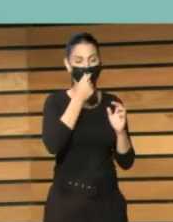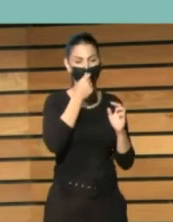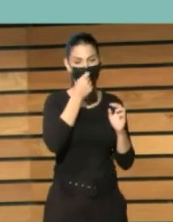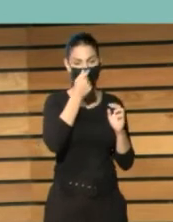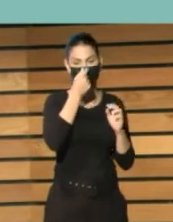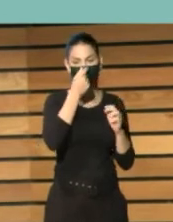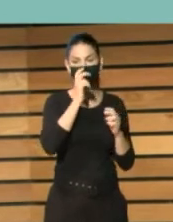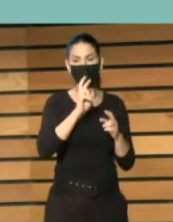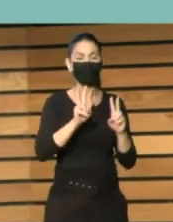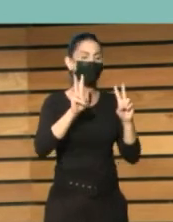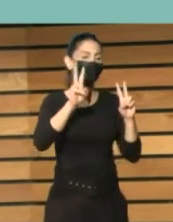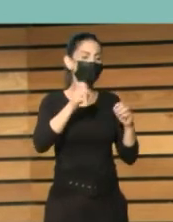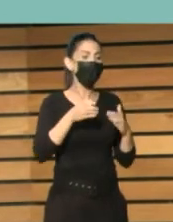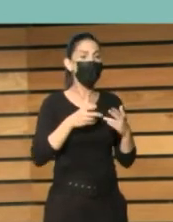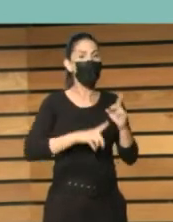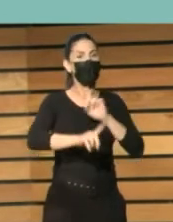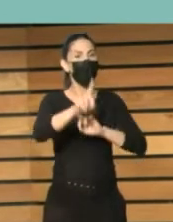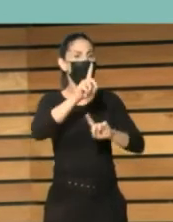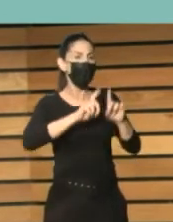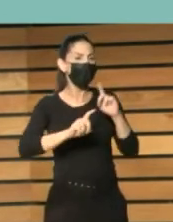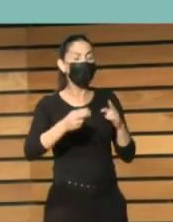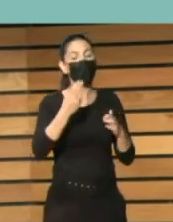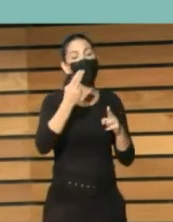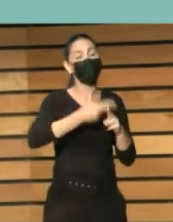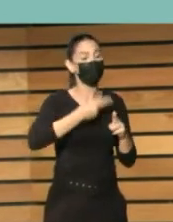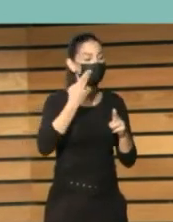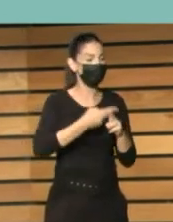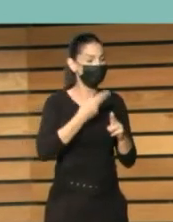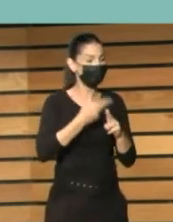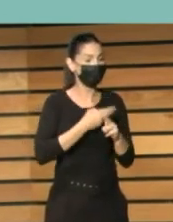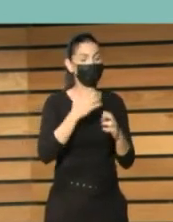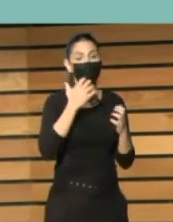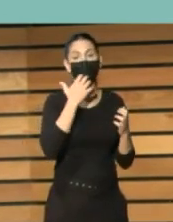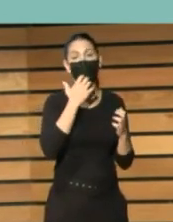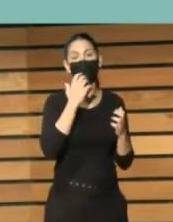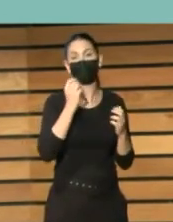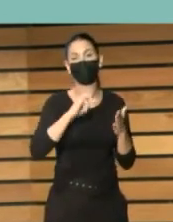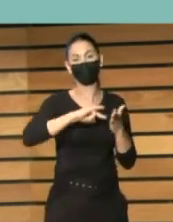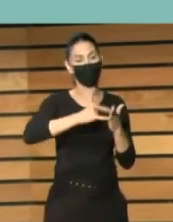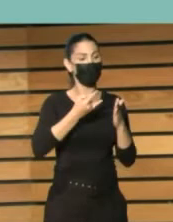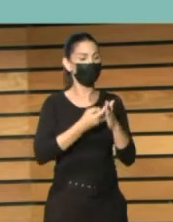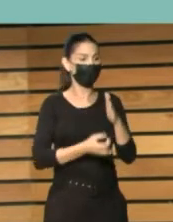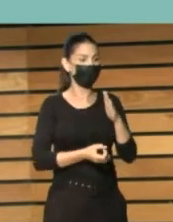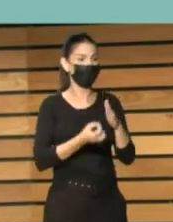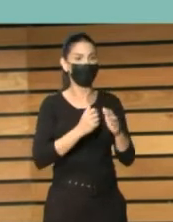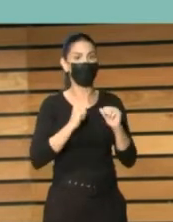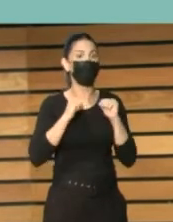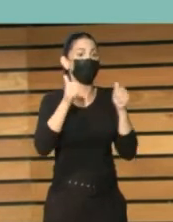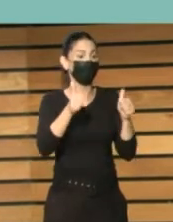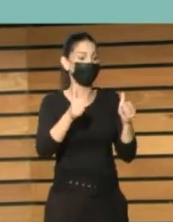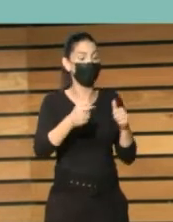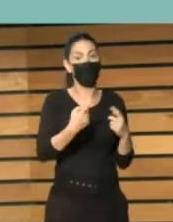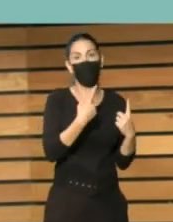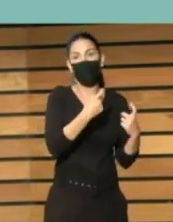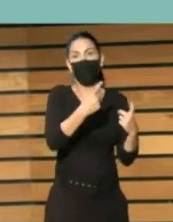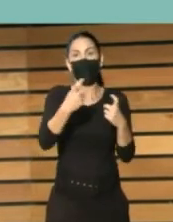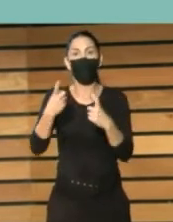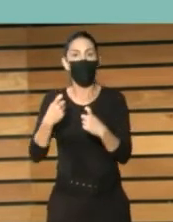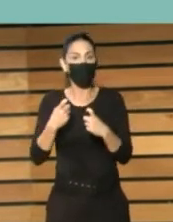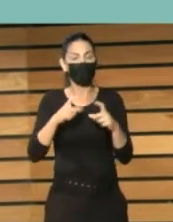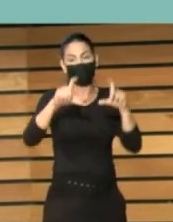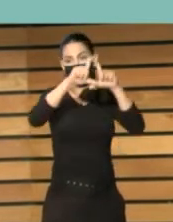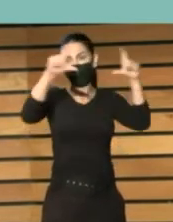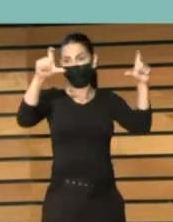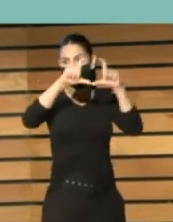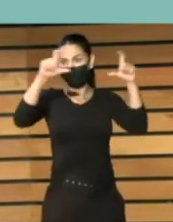Los obstáculos políticos tienen que ver con que, para iniciar estos procesos, es necesario el visto bueno de los dirigentes, de las instituciones.